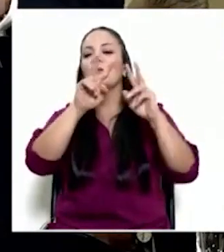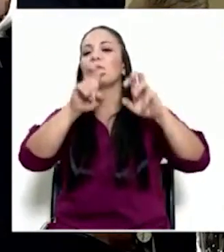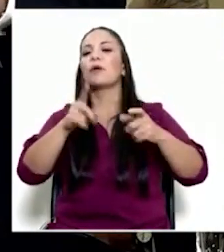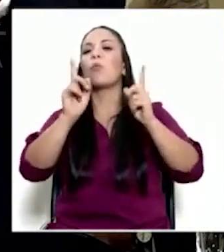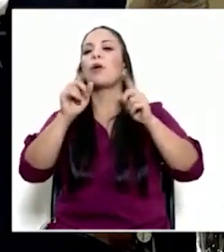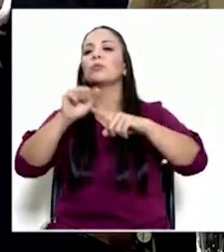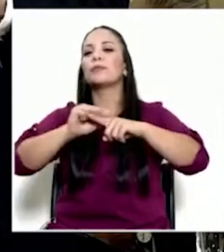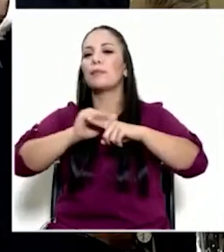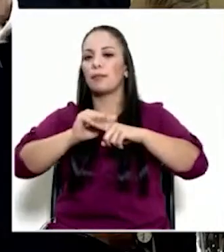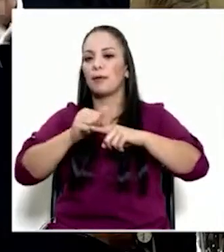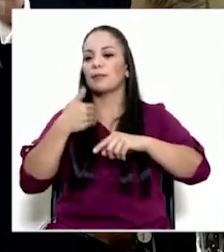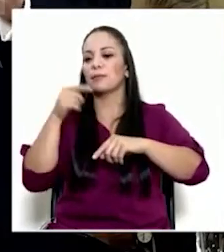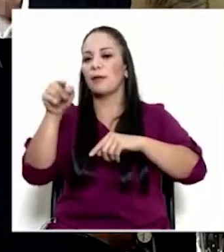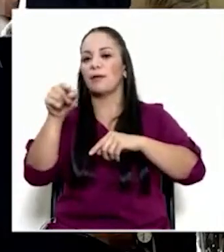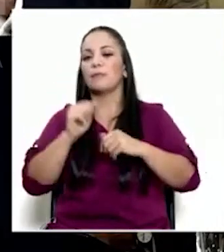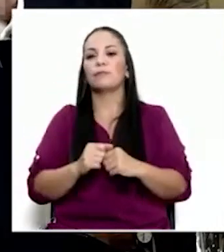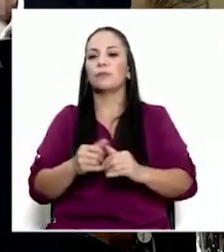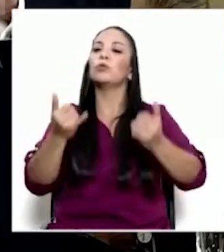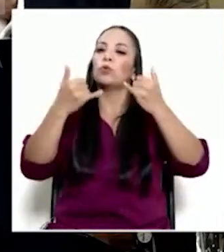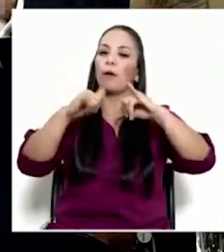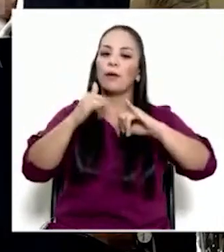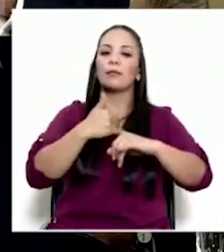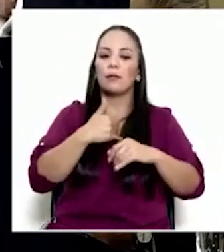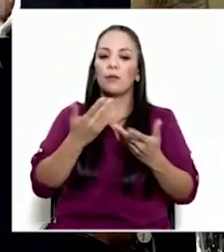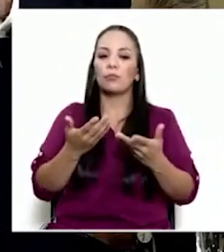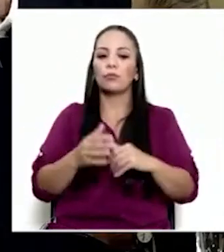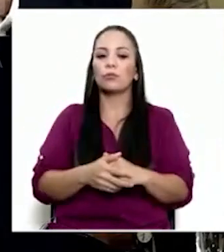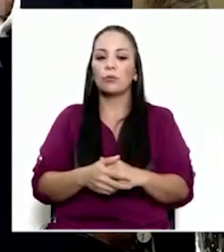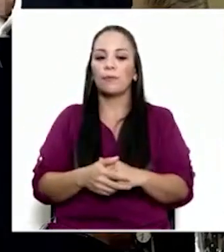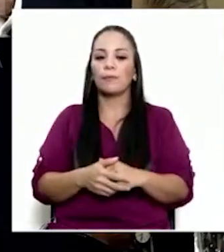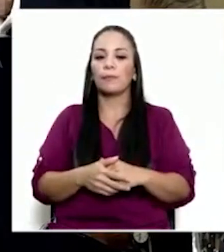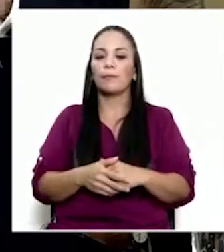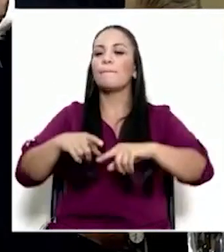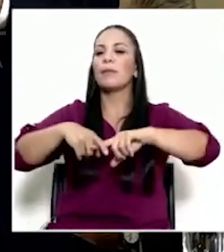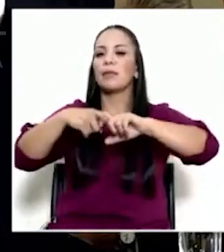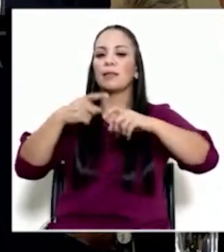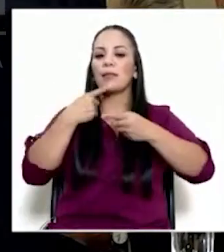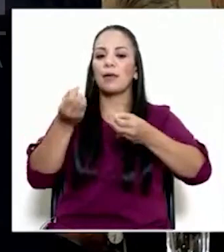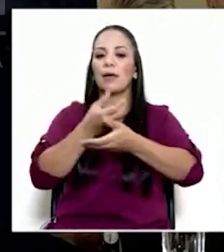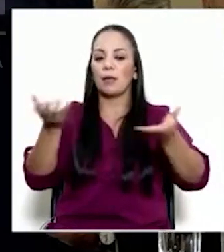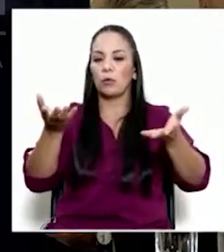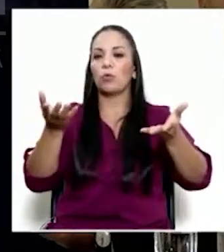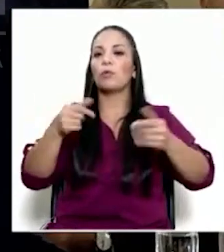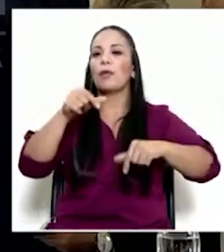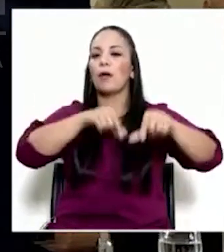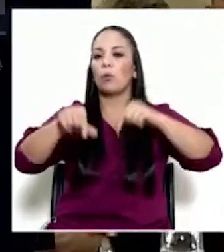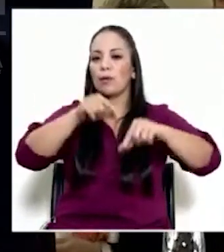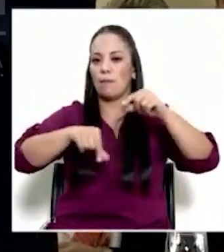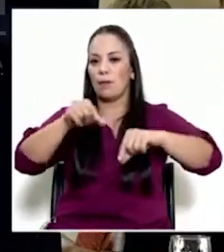prácticas que hay ahí. Todavía tenemos pendiente el decreto de agroquímicos